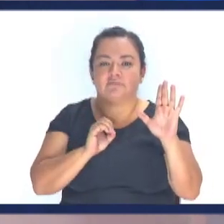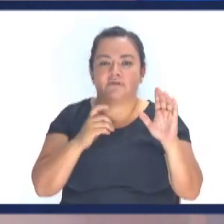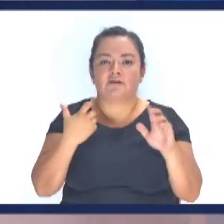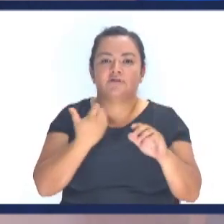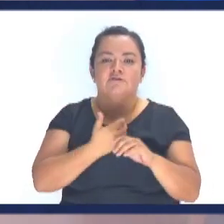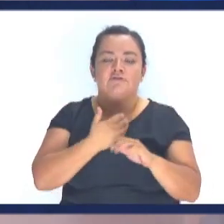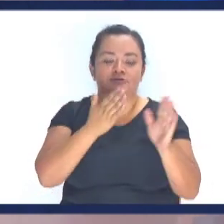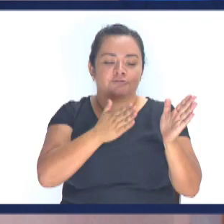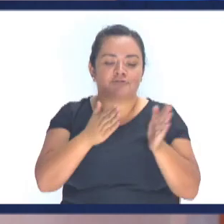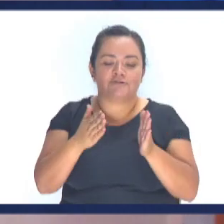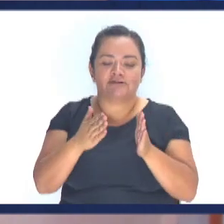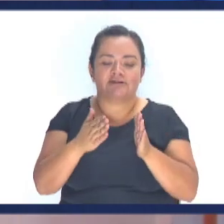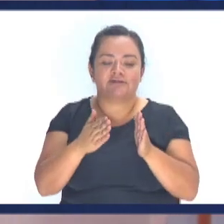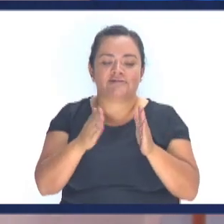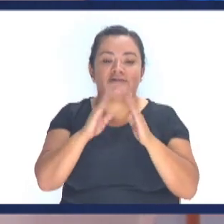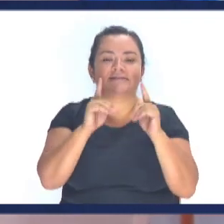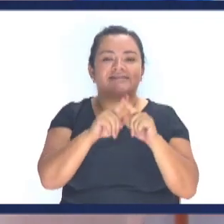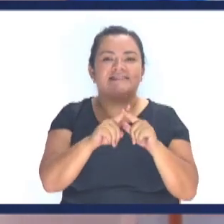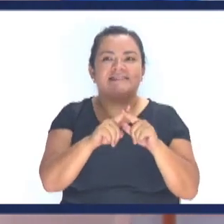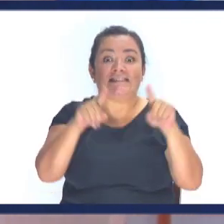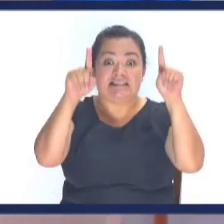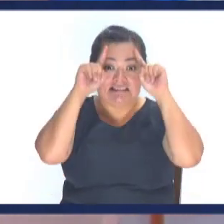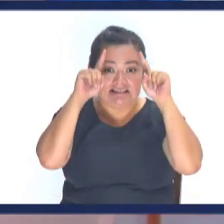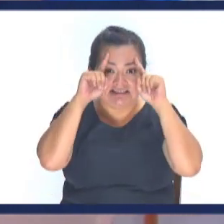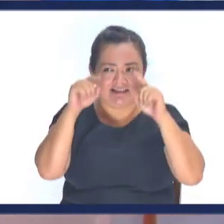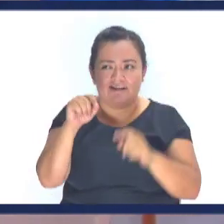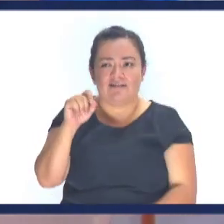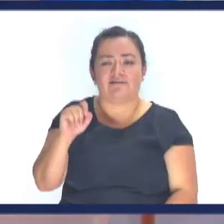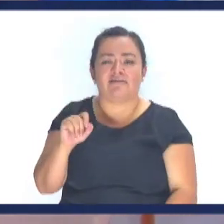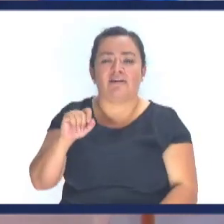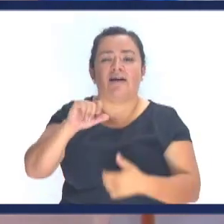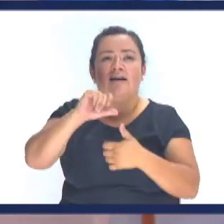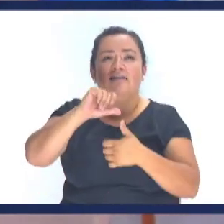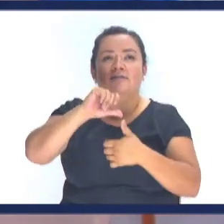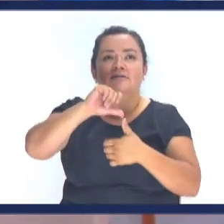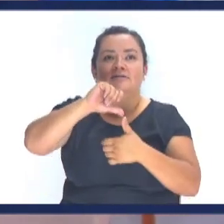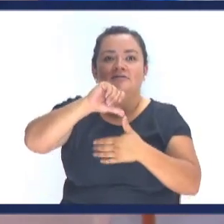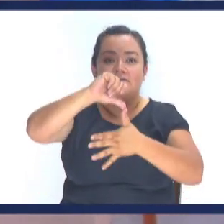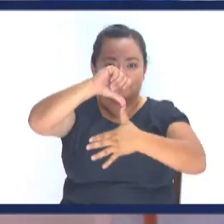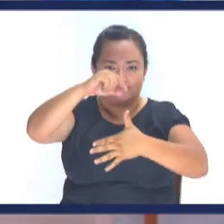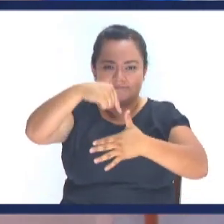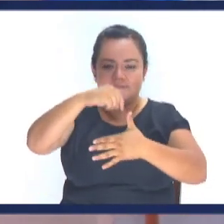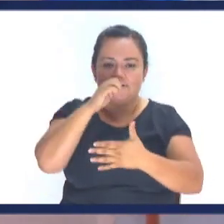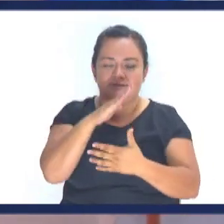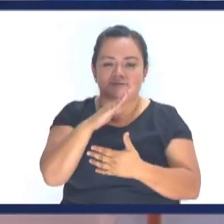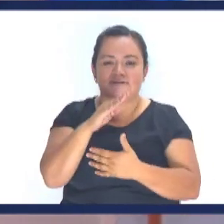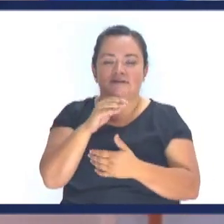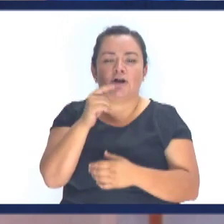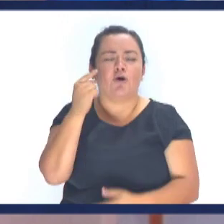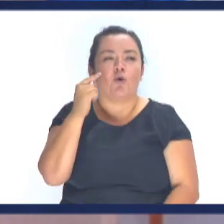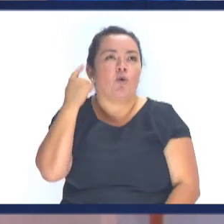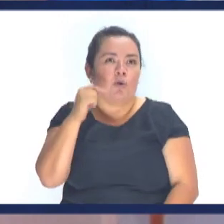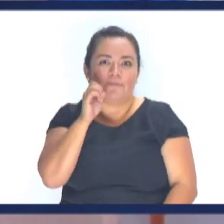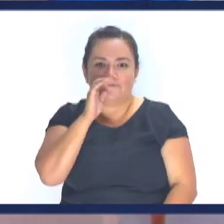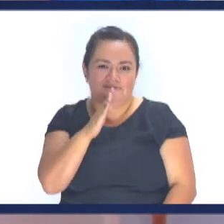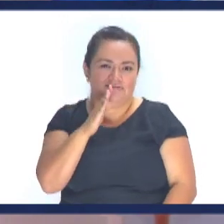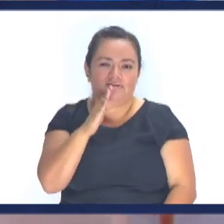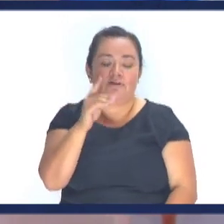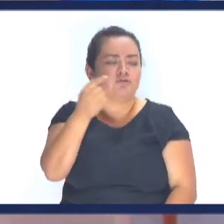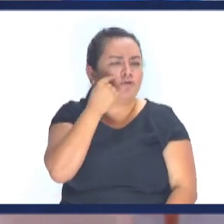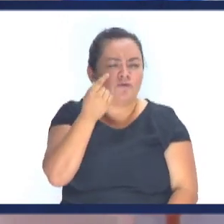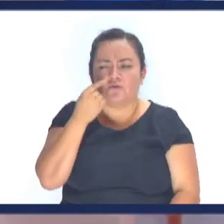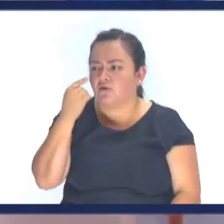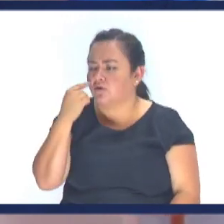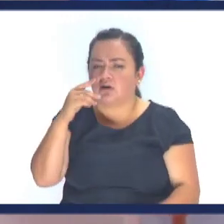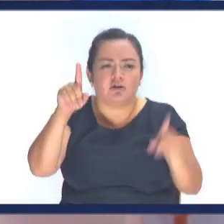Estaba viendo El desarrollo De la iglesia satánica En Sudamérica El día de ayer En esas cosas De apologética Y aparece un tipo Que dice Que él estaba buscando